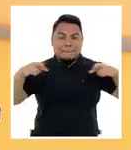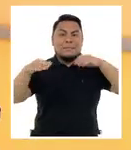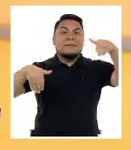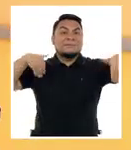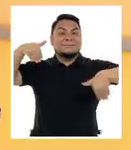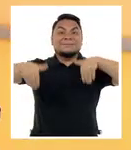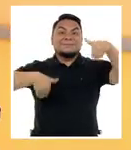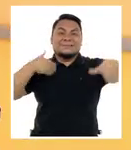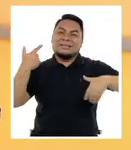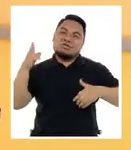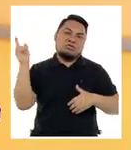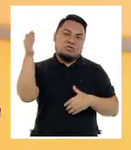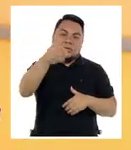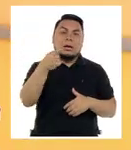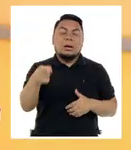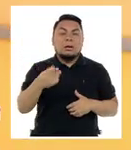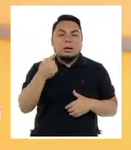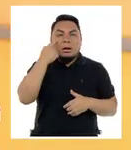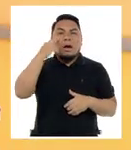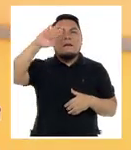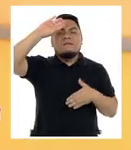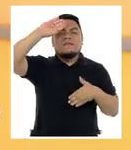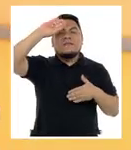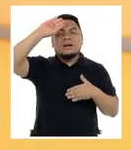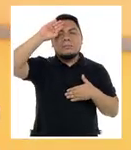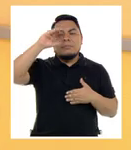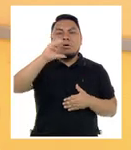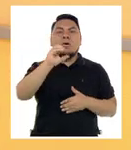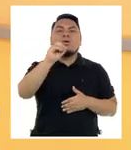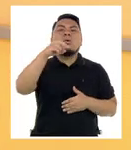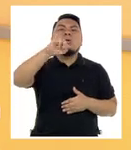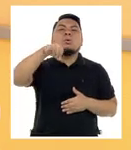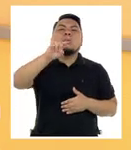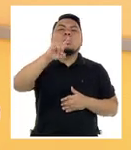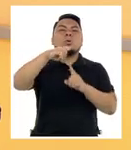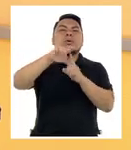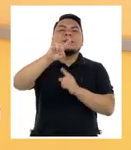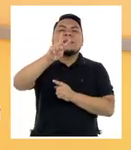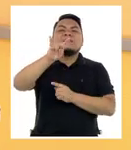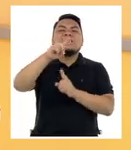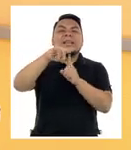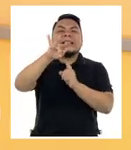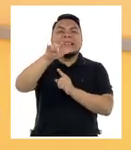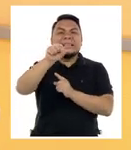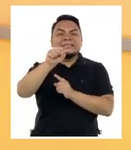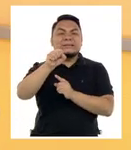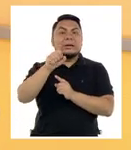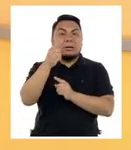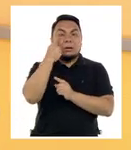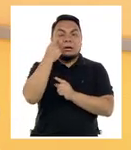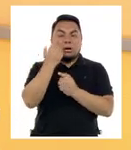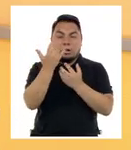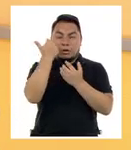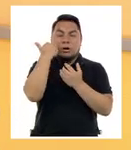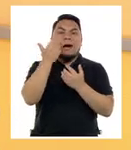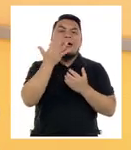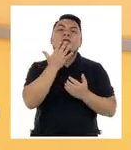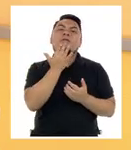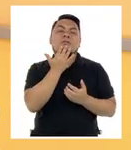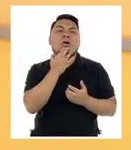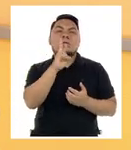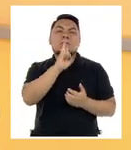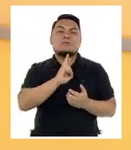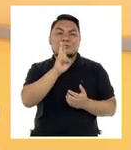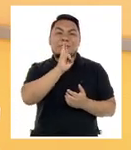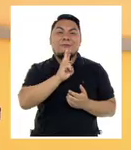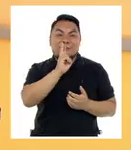conjuntivitis también es uno de los grandes problemas visuales, enfermedad a la vista, ¿no? Cuéntanos un poquito cómo protegernos porque eso es